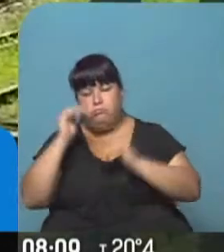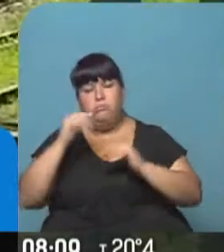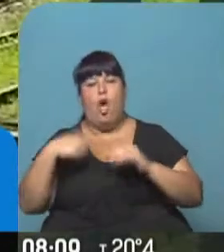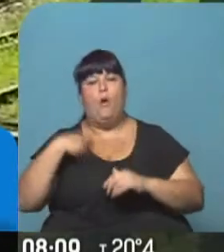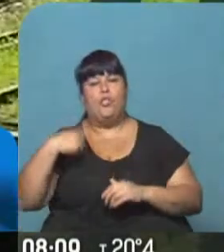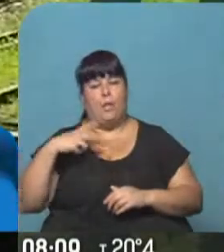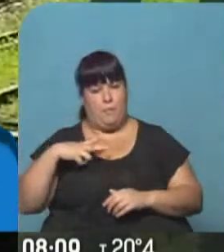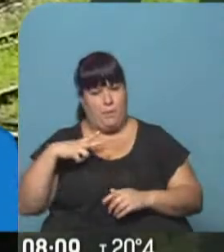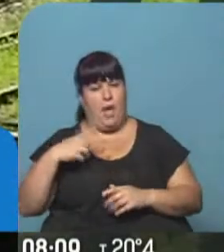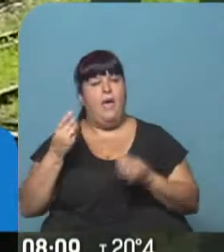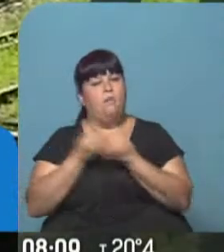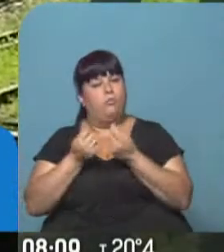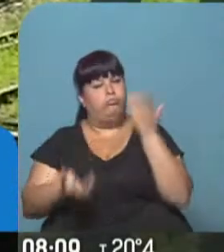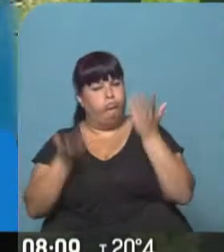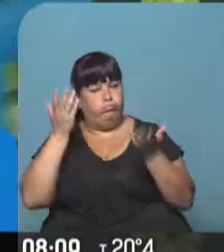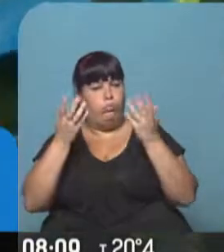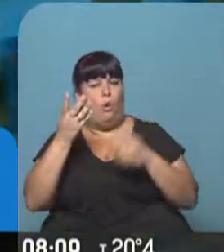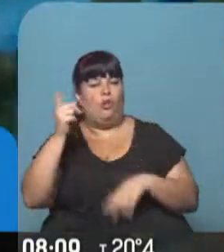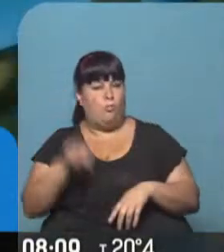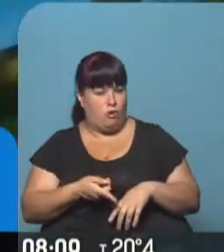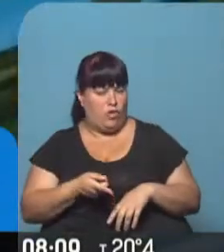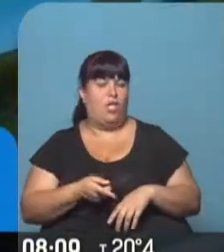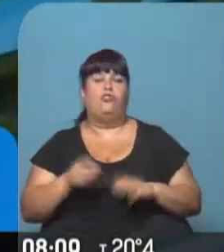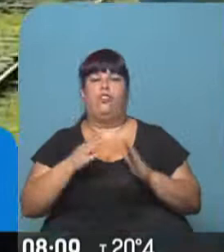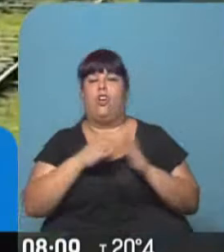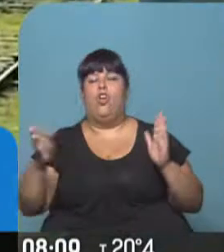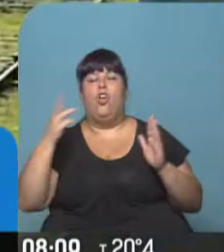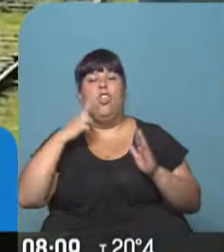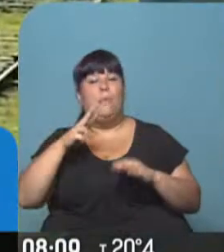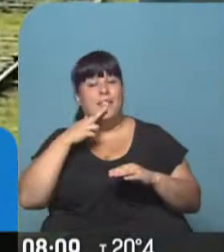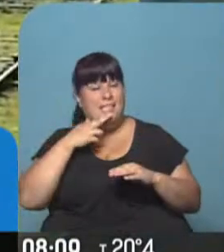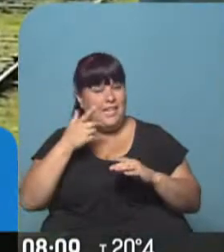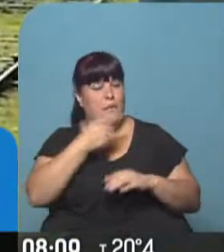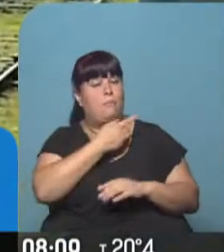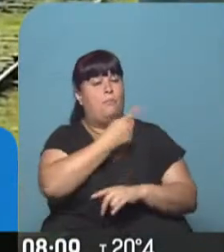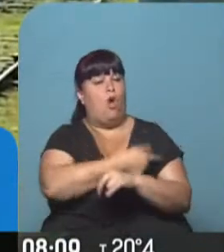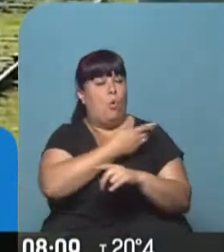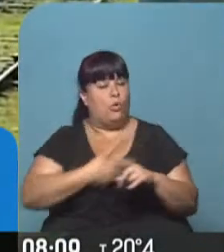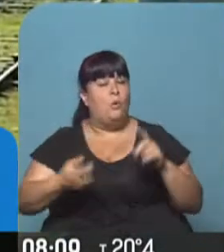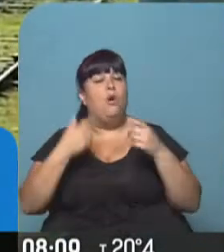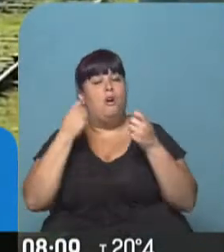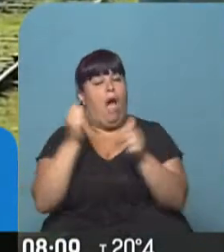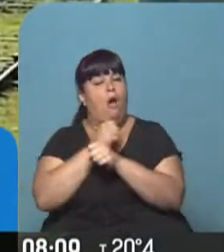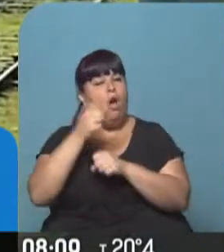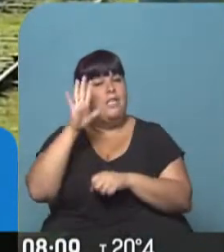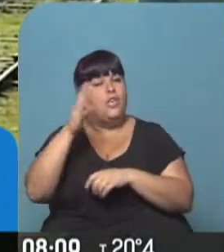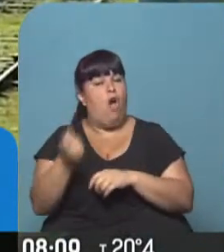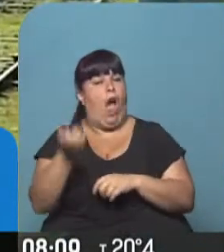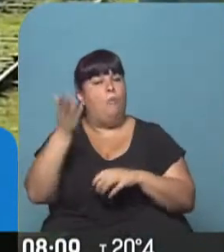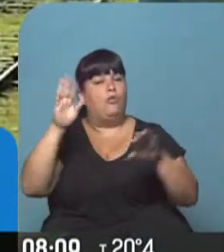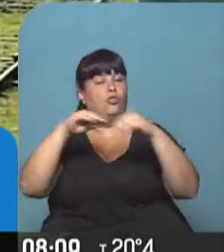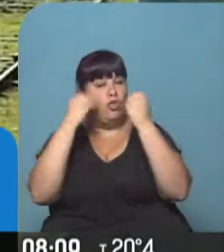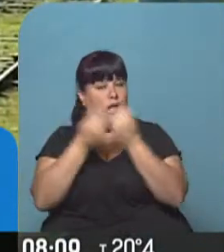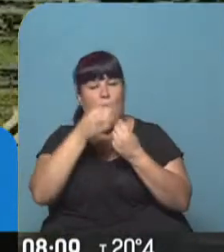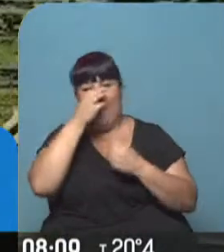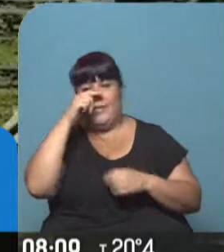las prepagas, cuyos servicios aumentarán un 4%. A lo largo de 2017, el Poder Ejecutivo autorizó 5 aumentos por un acumulado